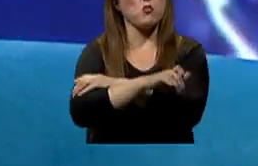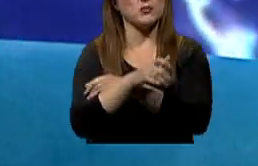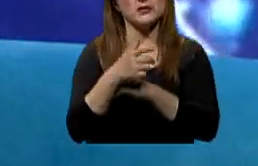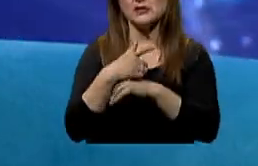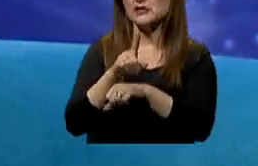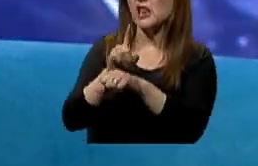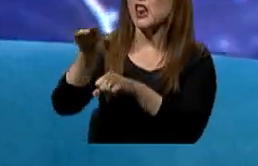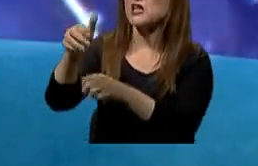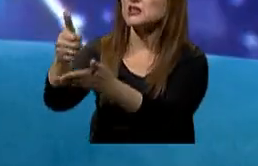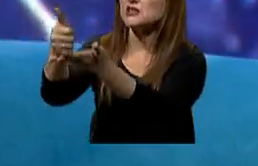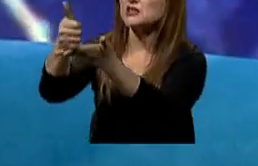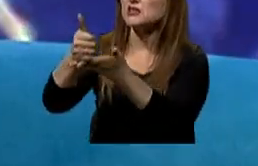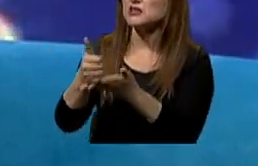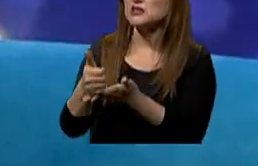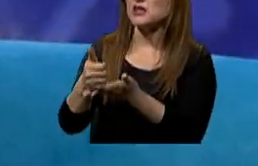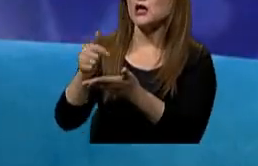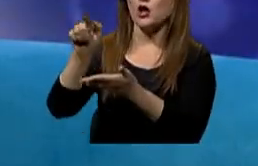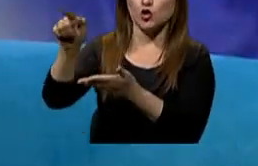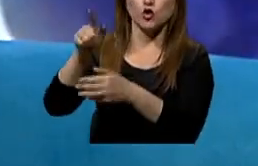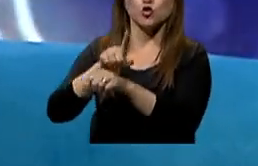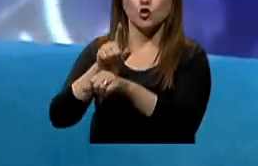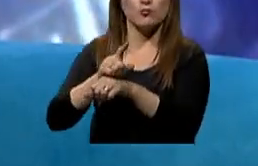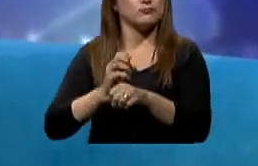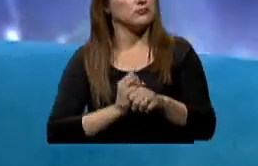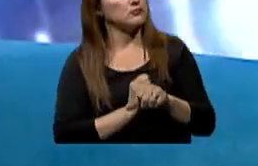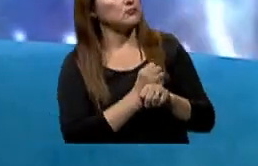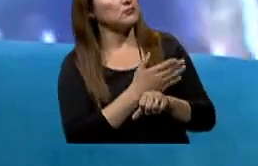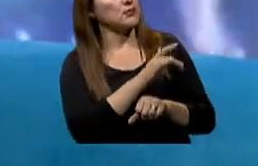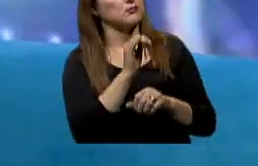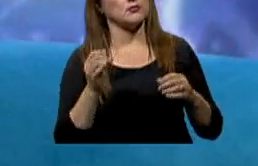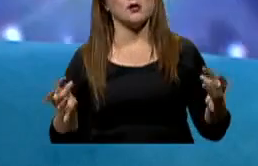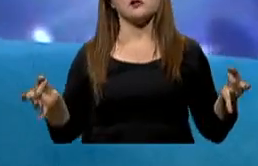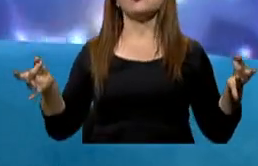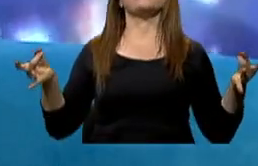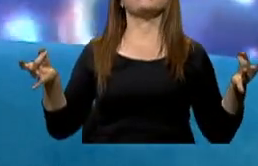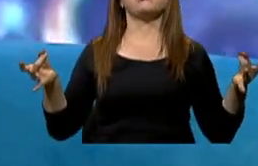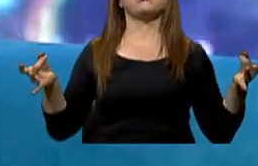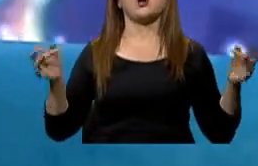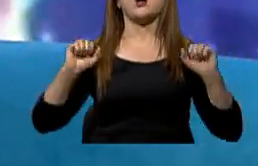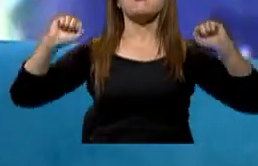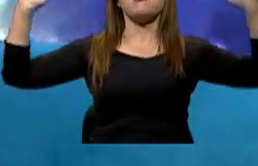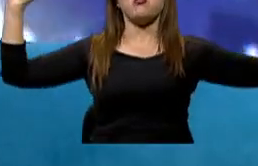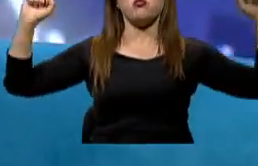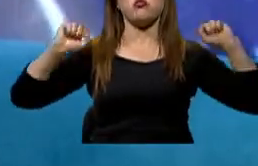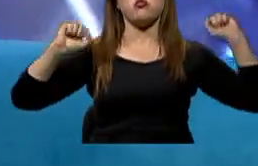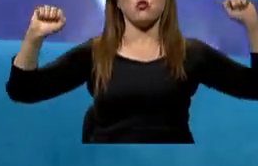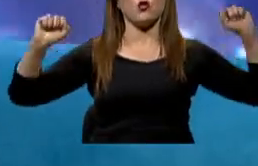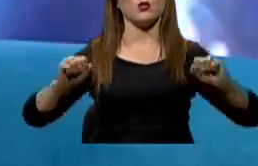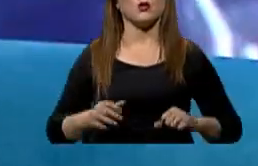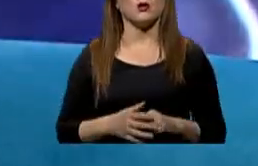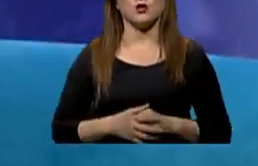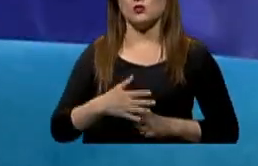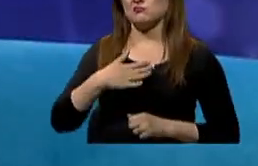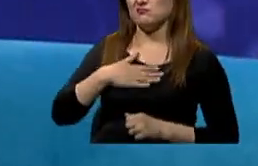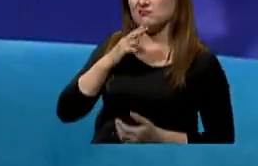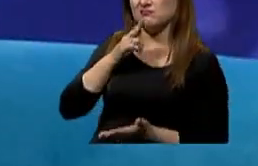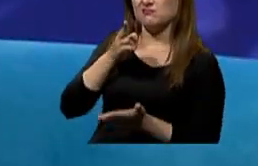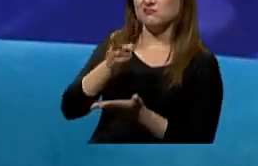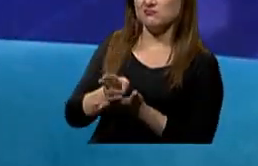ayuda médica y me han recomendado como, por ejemplo, yoga, gimnasio y honestamente